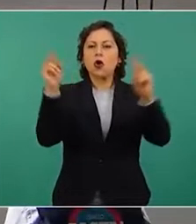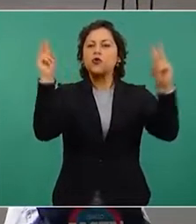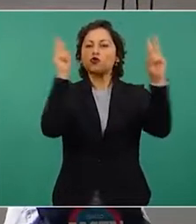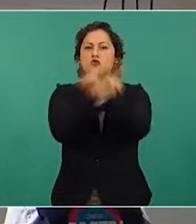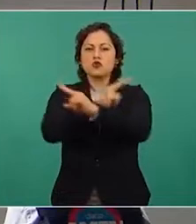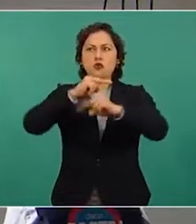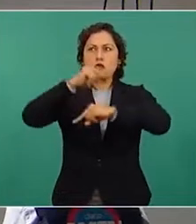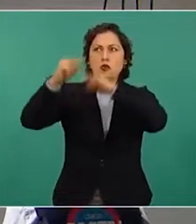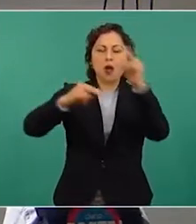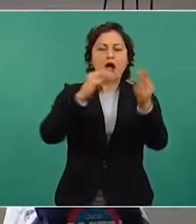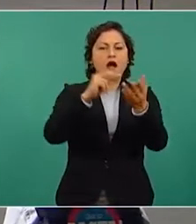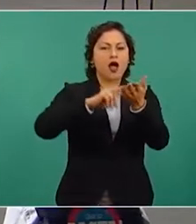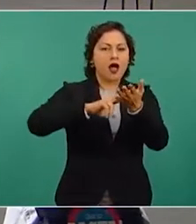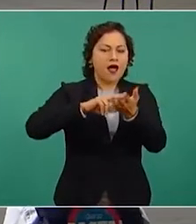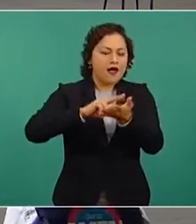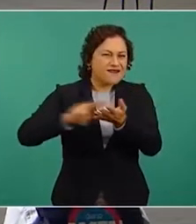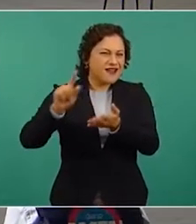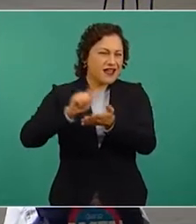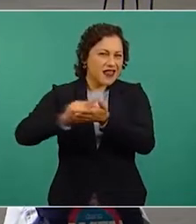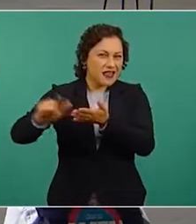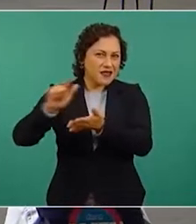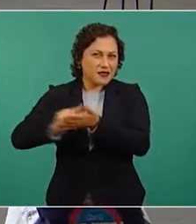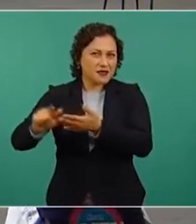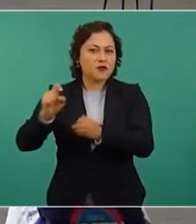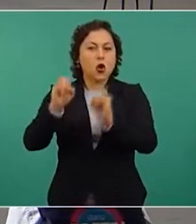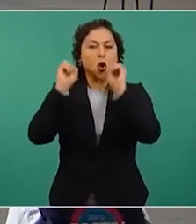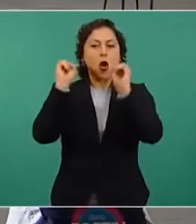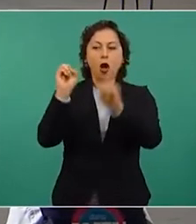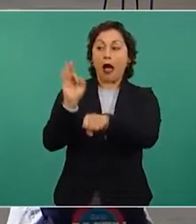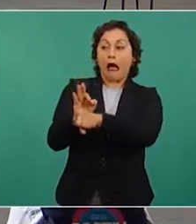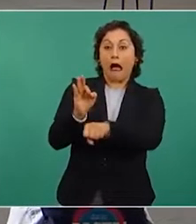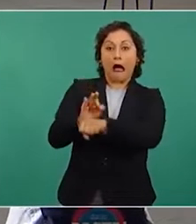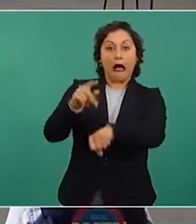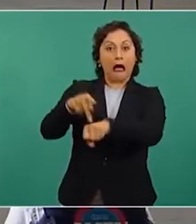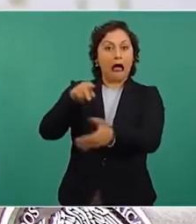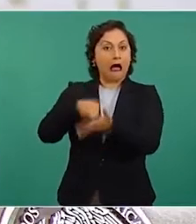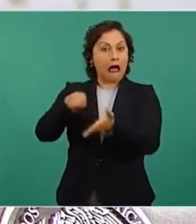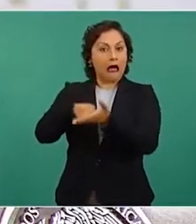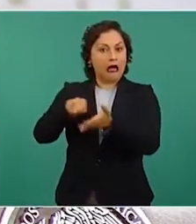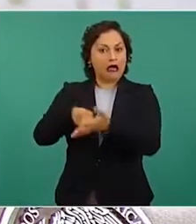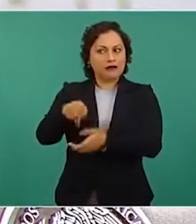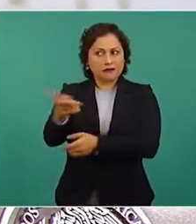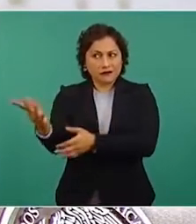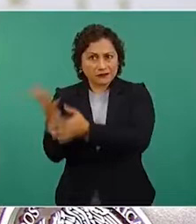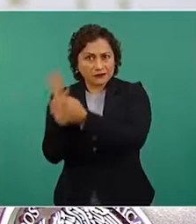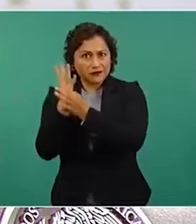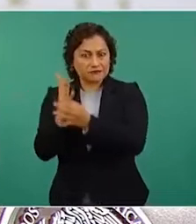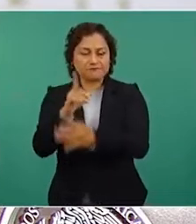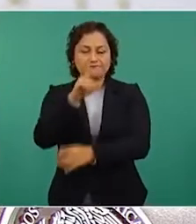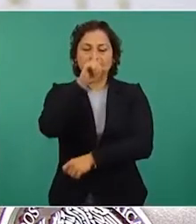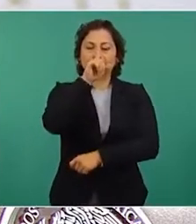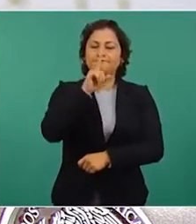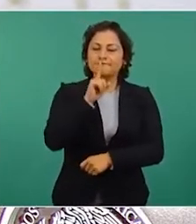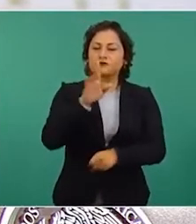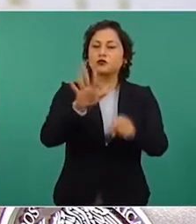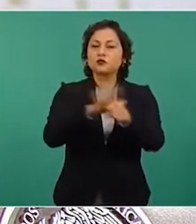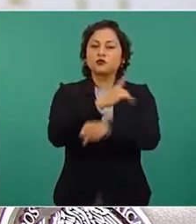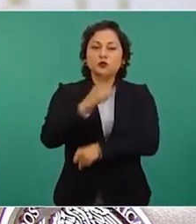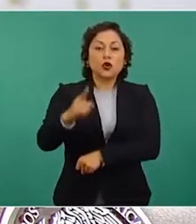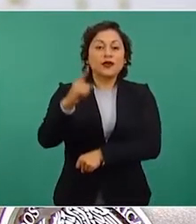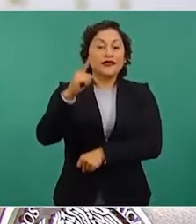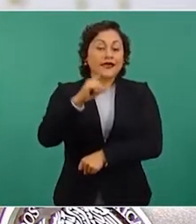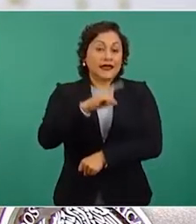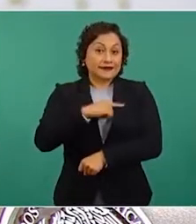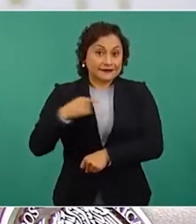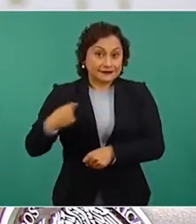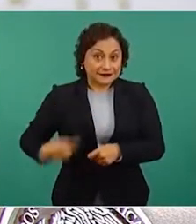uso del carbón, lo cual es totalmente falso, puesto que son China, Alemania y Estados Unidos los que defendieron el